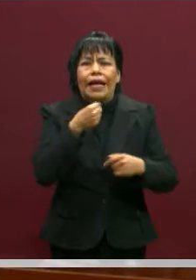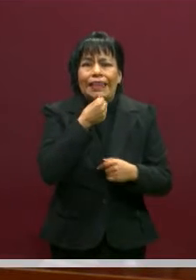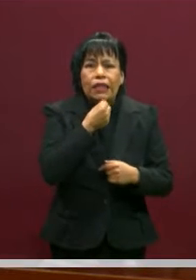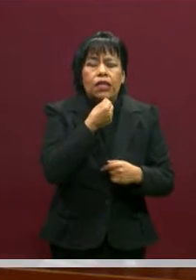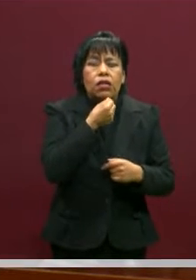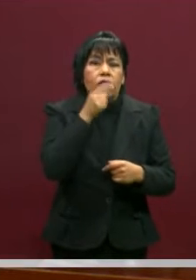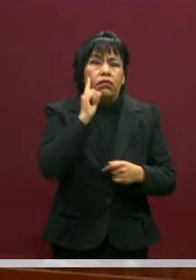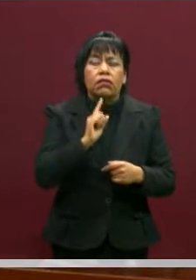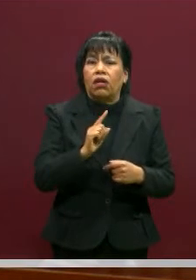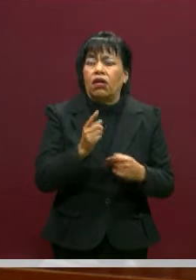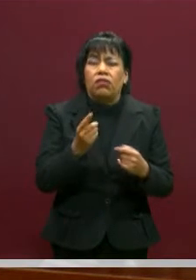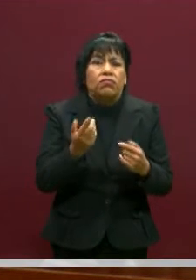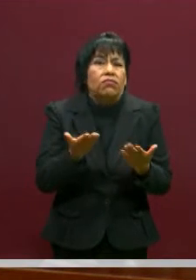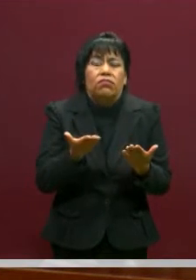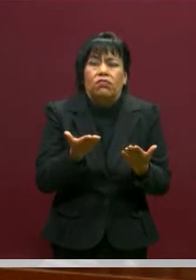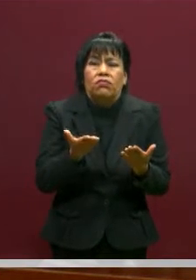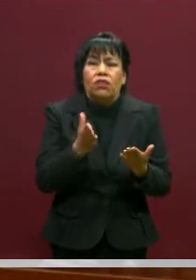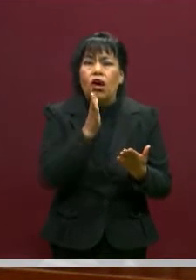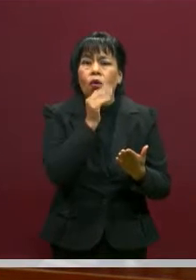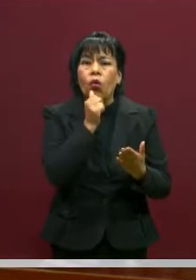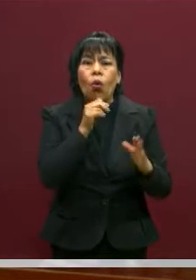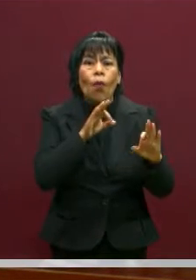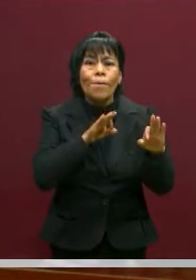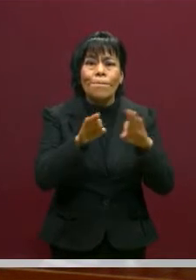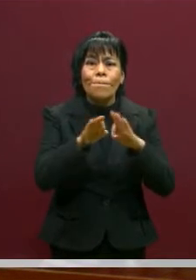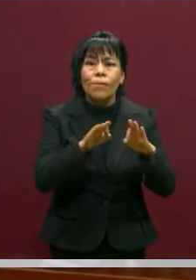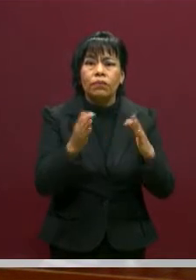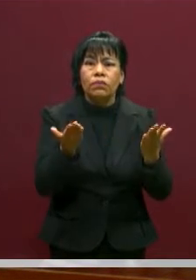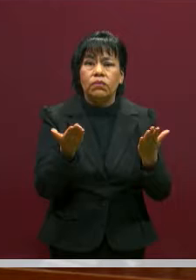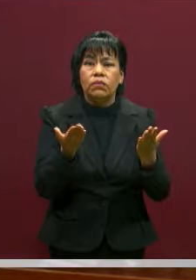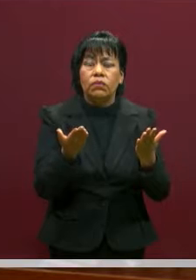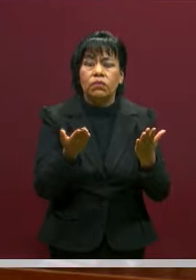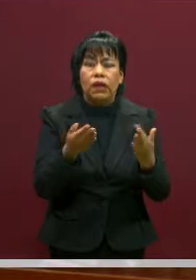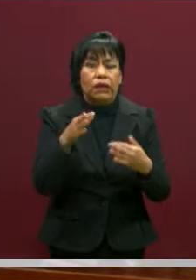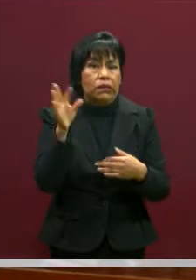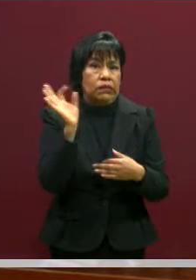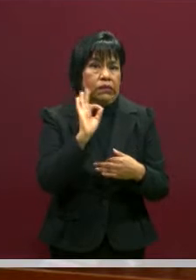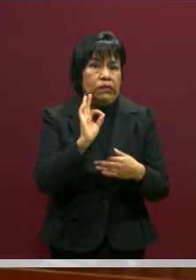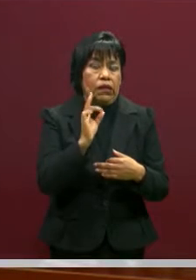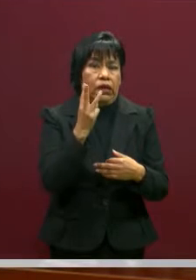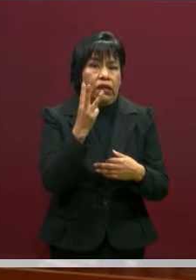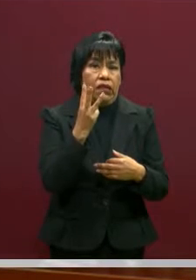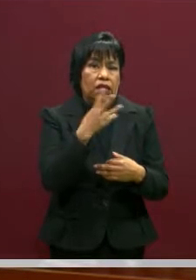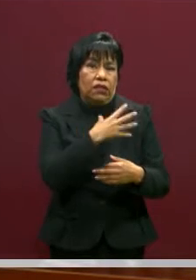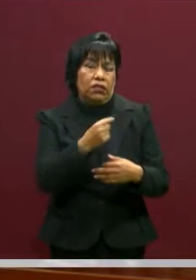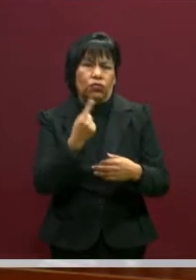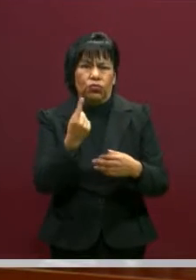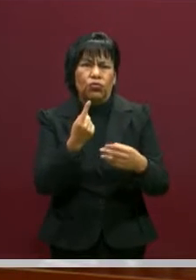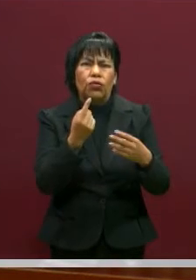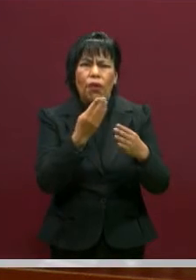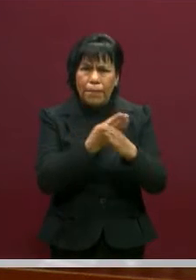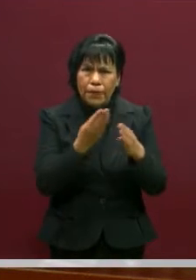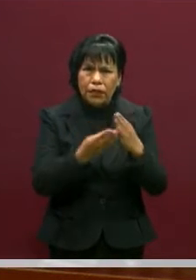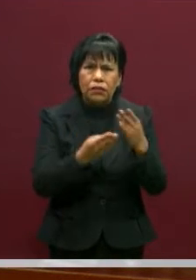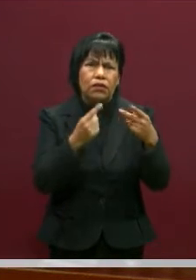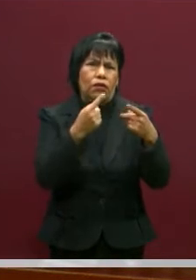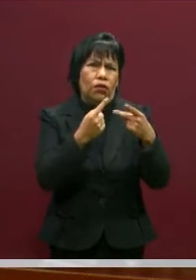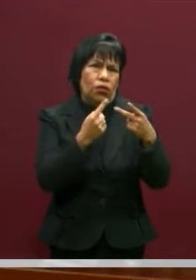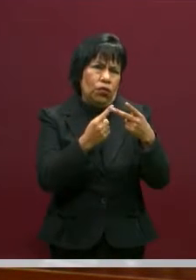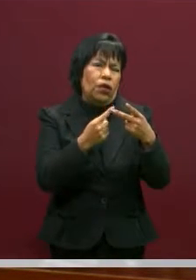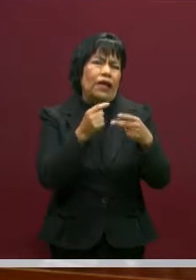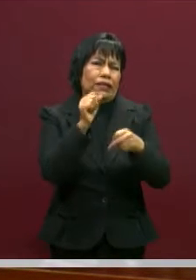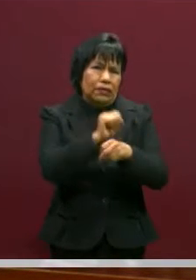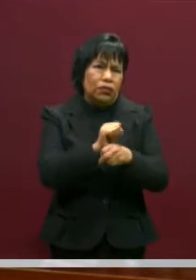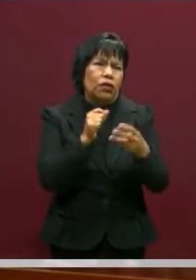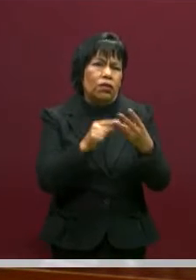niña no tiene condiciones para trabajar. O que de pronto tienen tres hijos, uno en bachillerato, otro en secundaria y otro